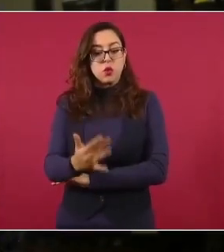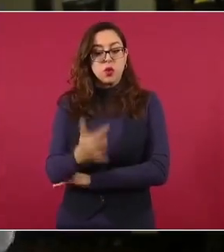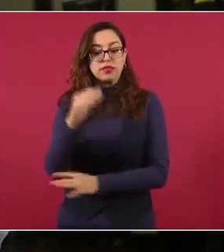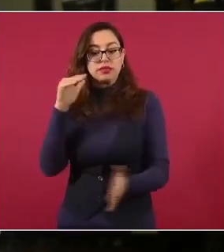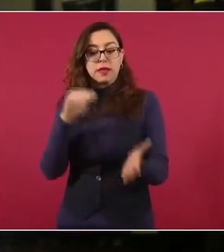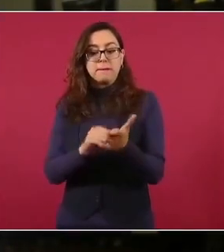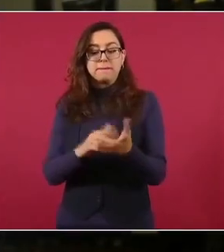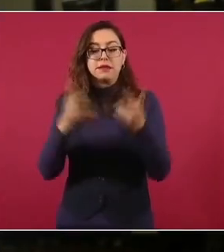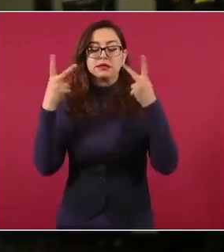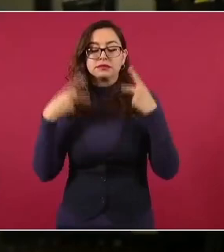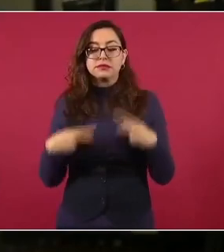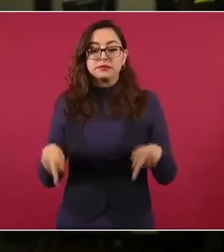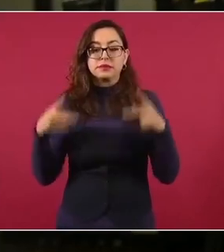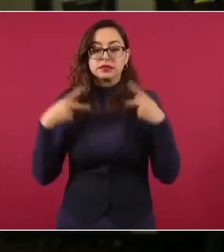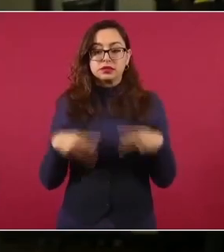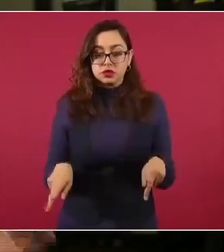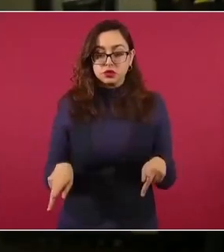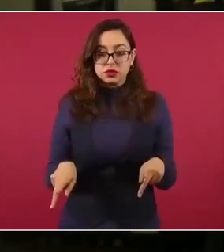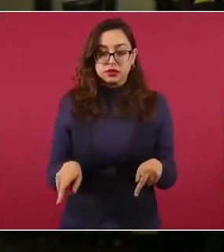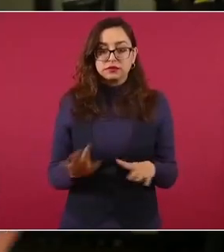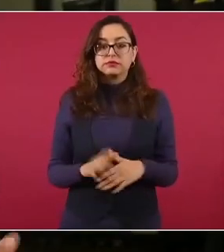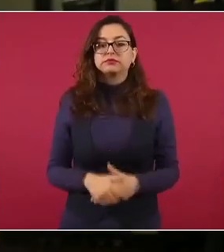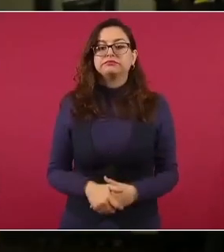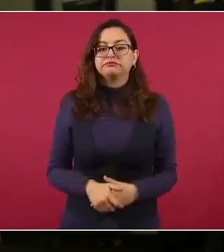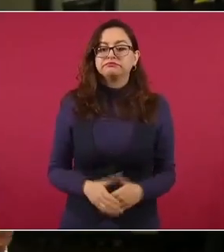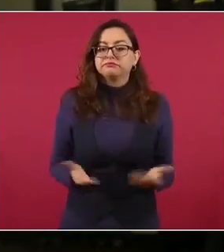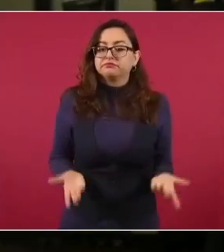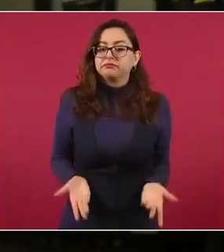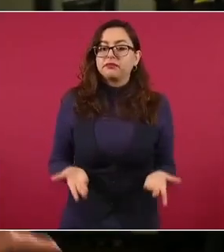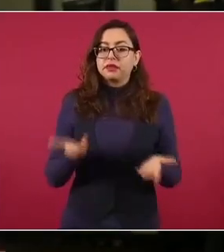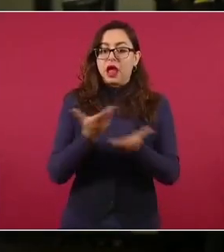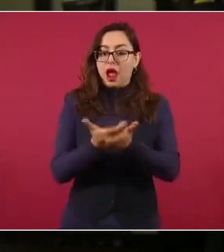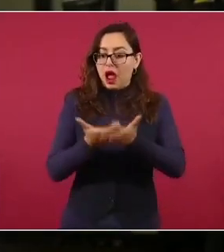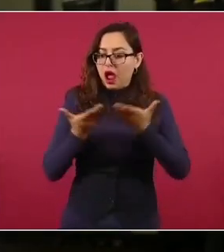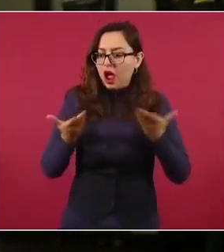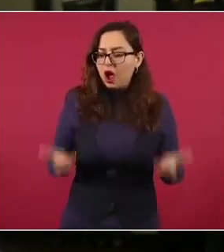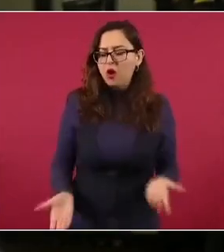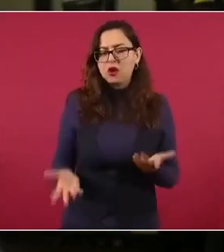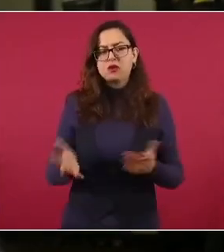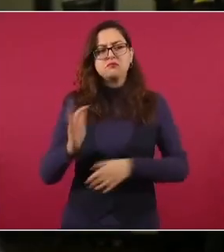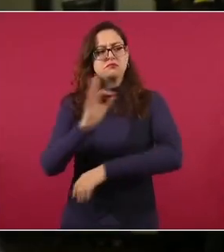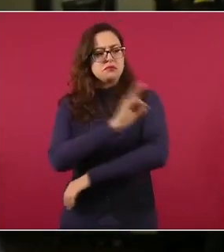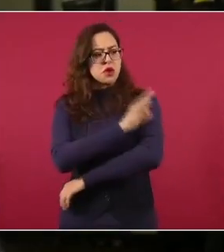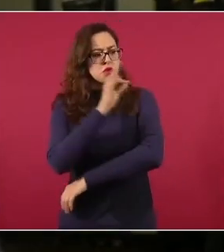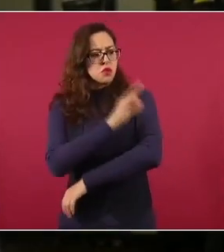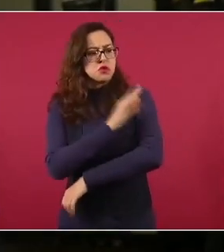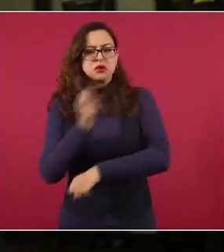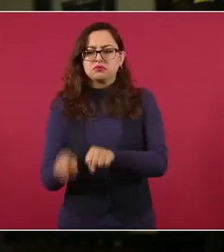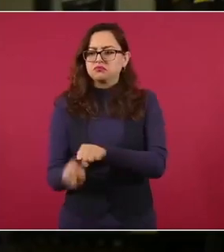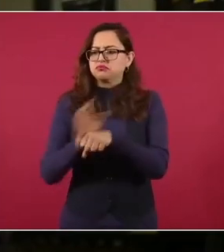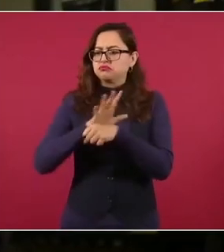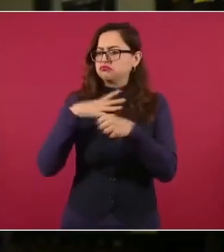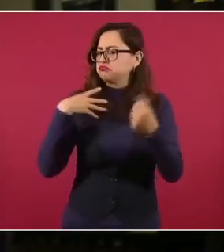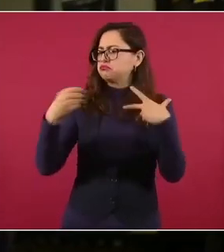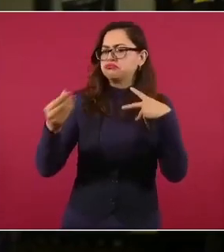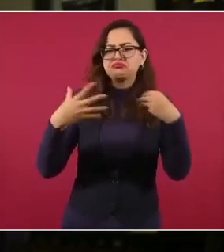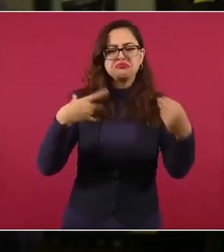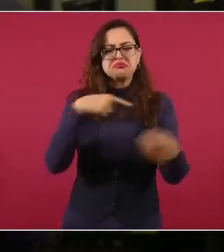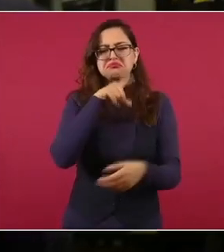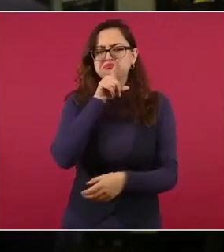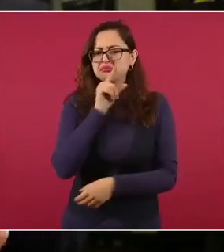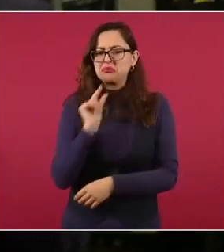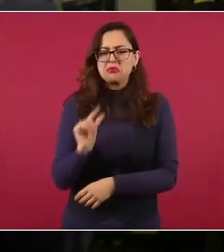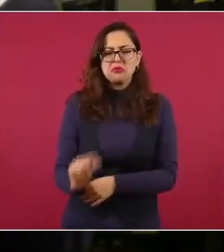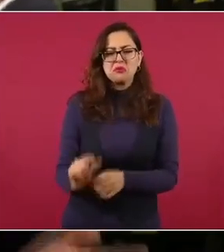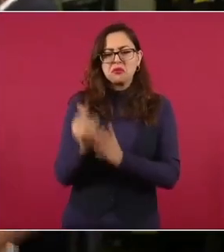ya con la… más bien dicho con la eliminación, se podría decir, con una tendencia muy, muy a la baja de la pandemia de COVID-19, ¿consideraría